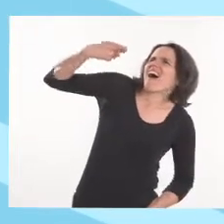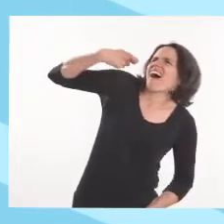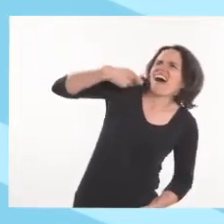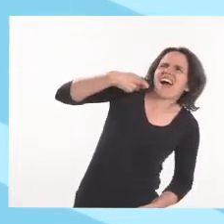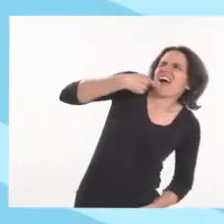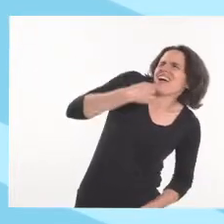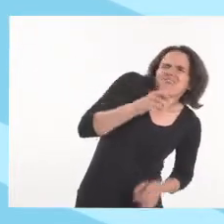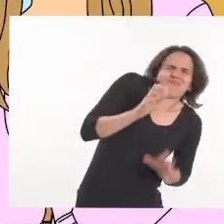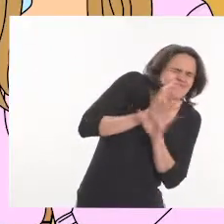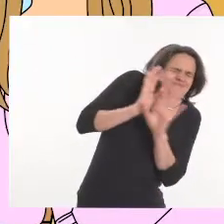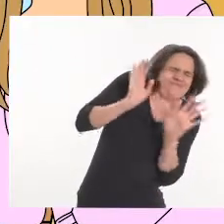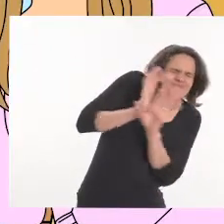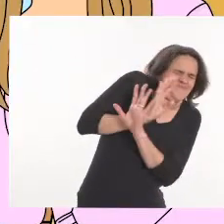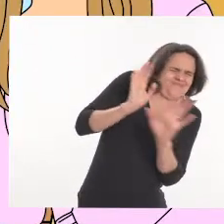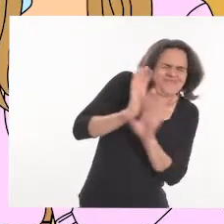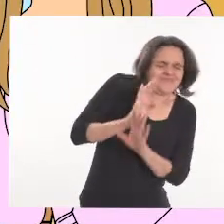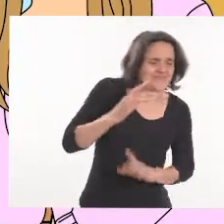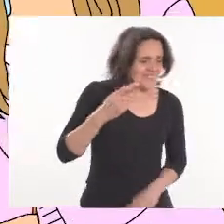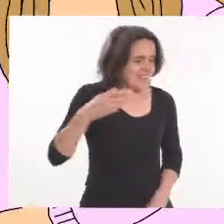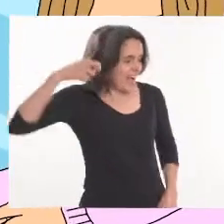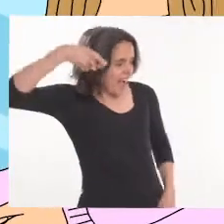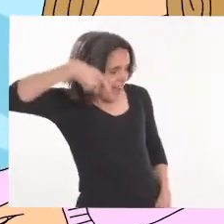Mira Daniel, el avioncito.